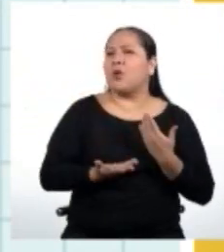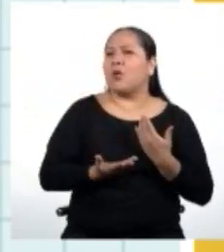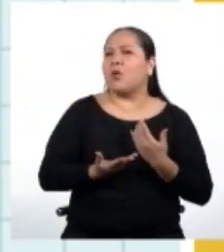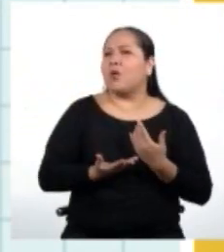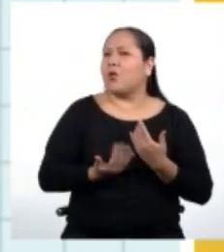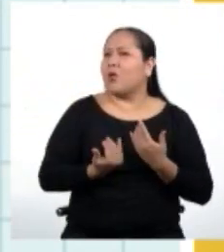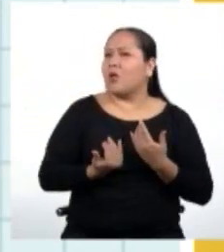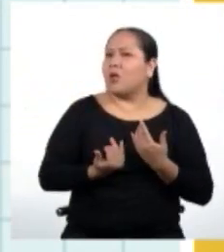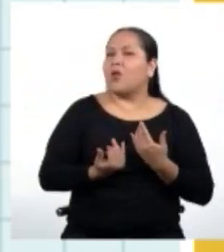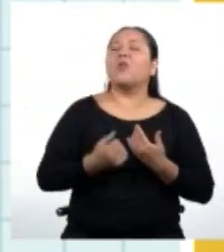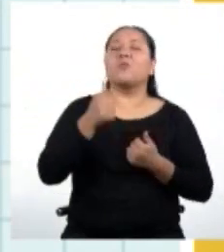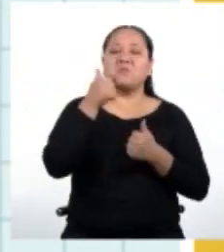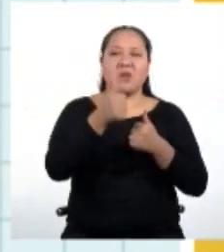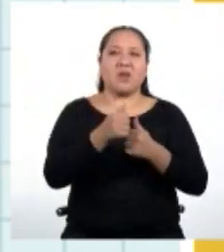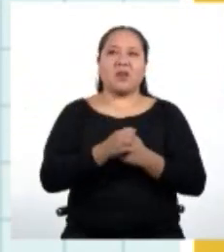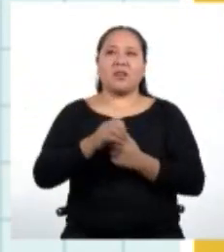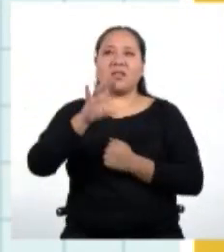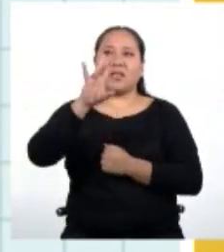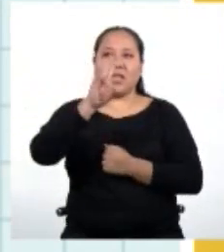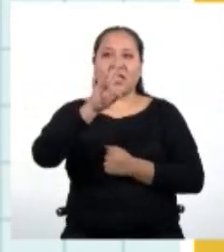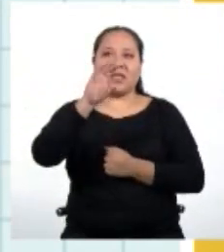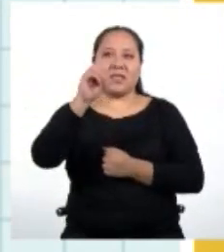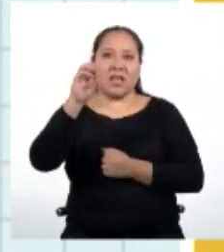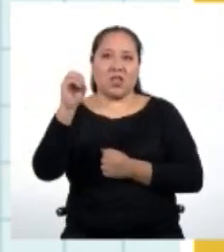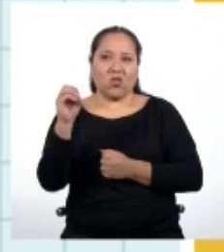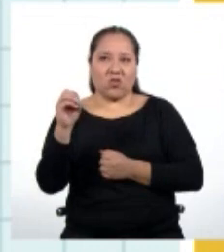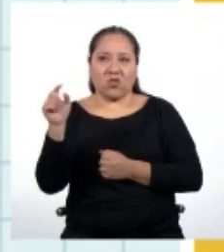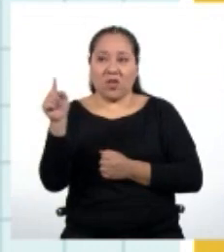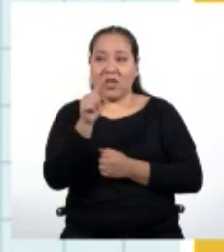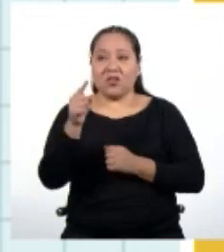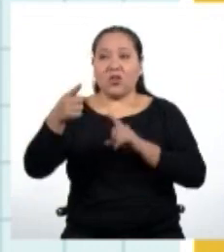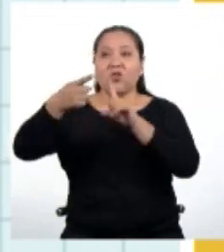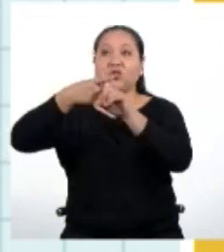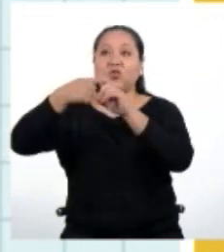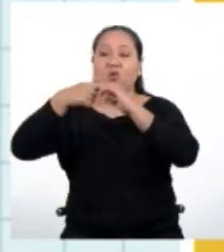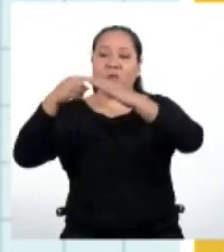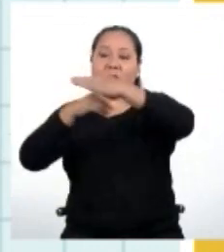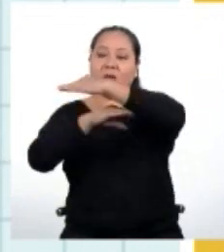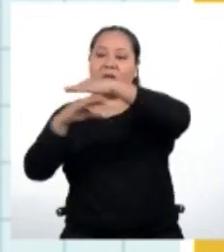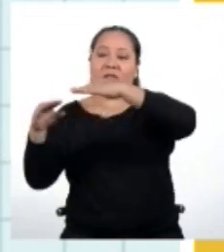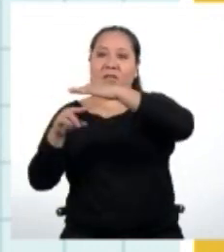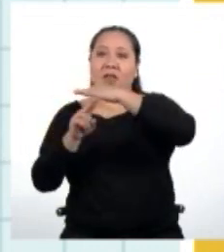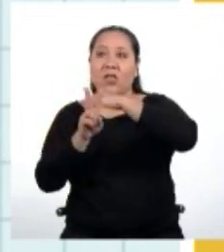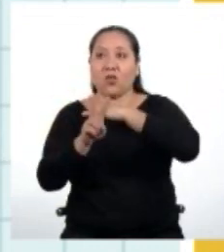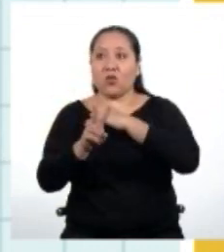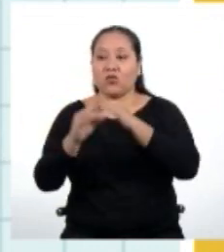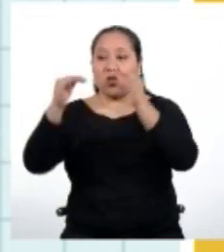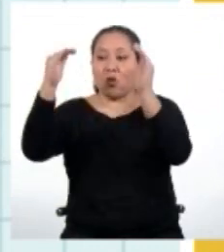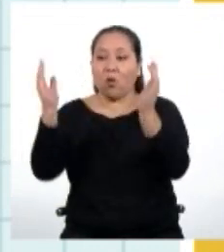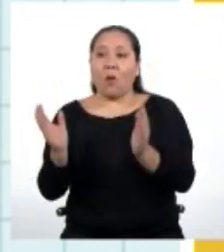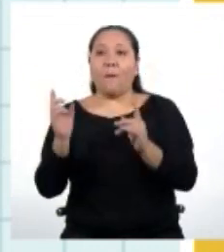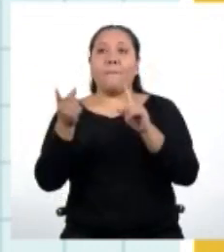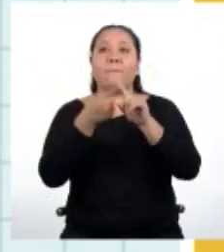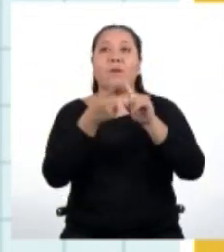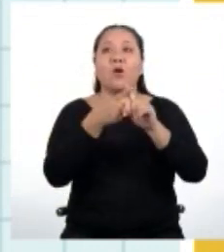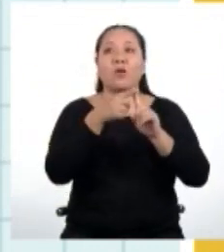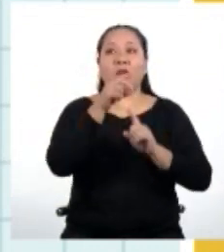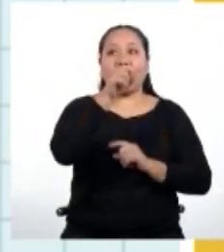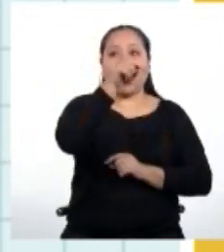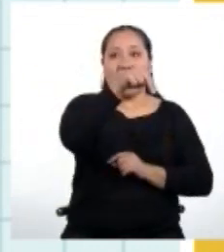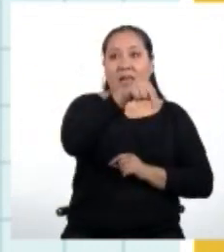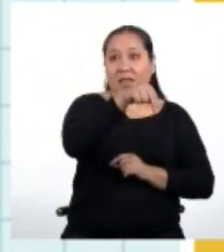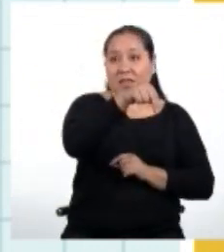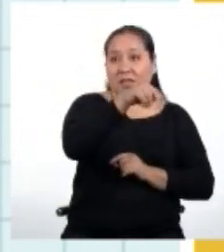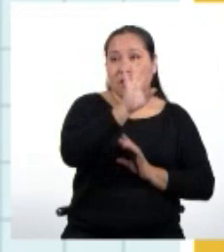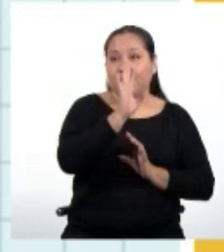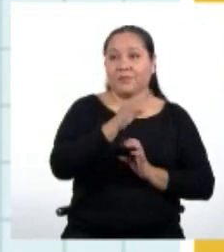¿qué es? Muy bien, 700. Esta suma se divide entre 2 y se multiplica con la cantidad de términos que